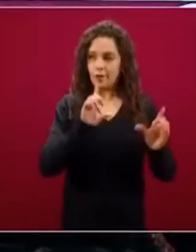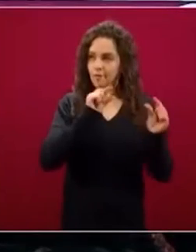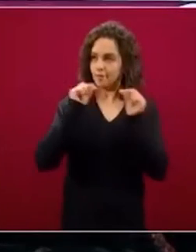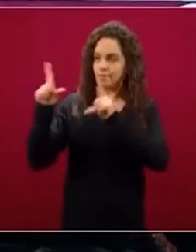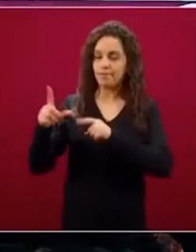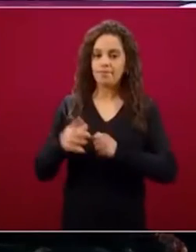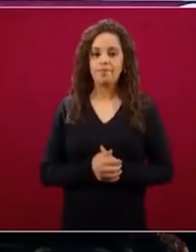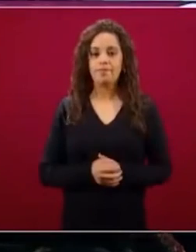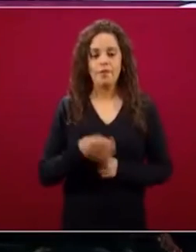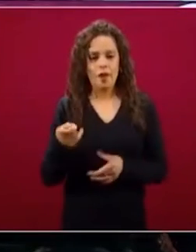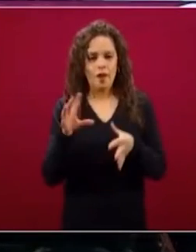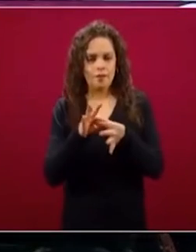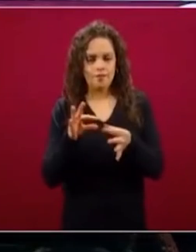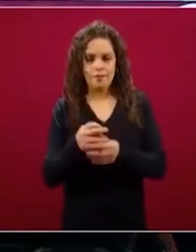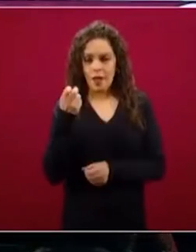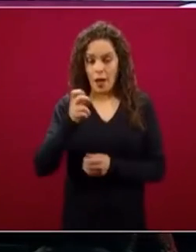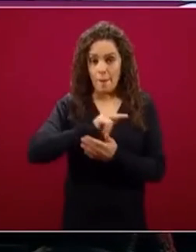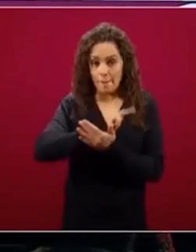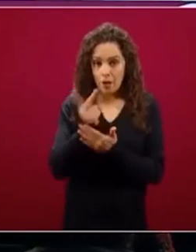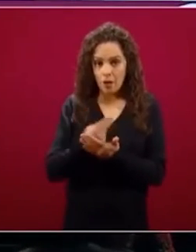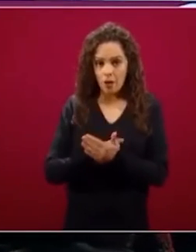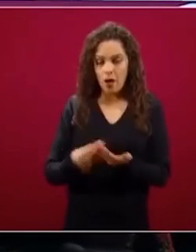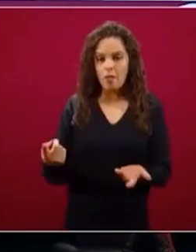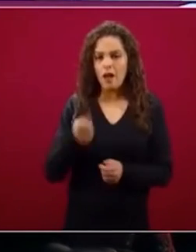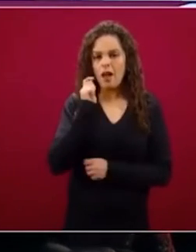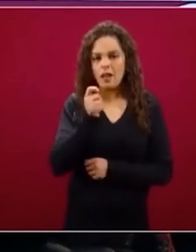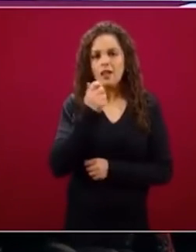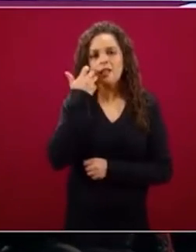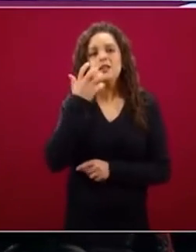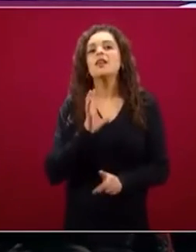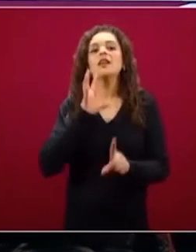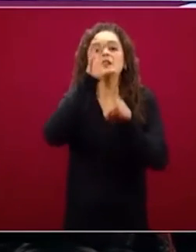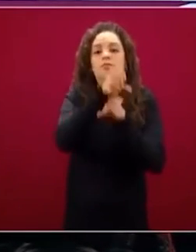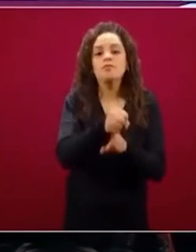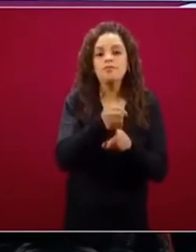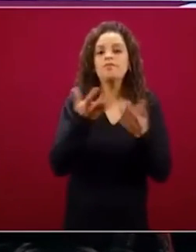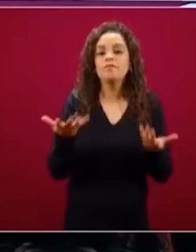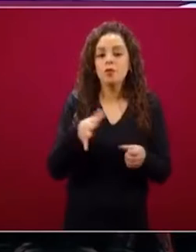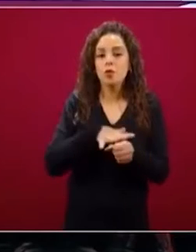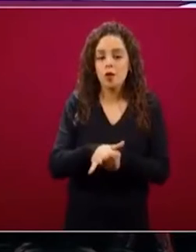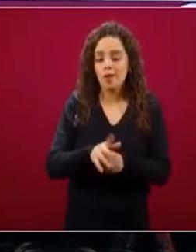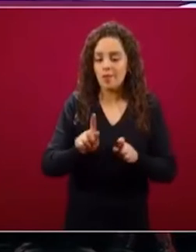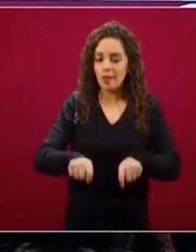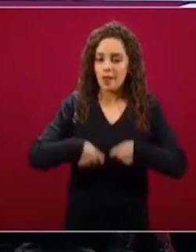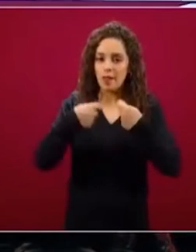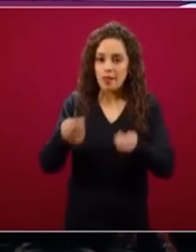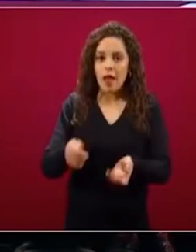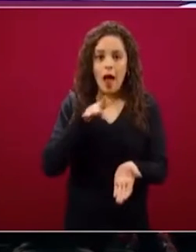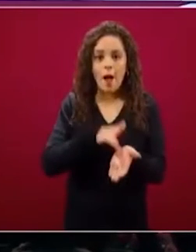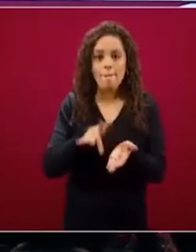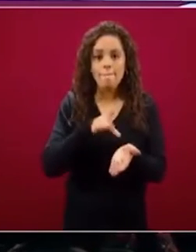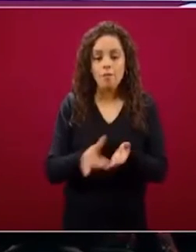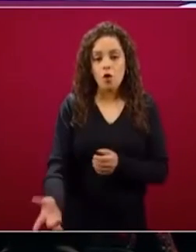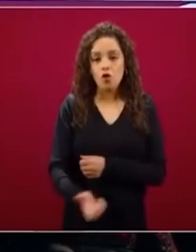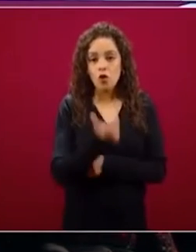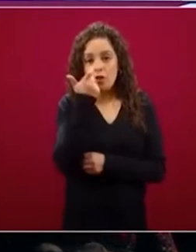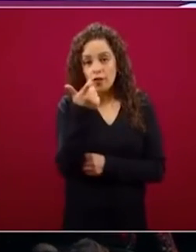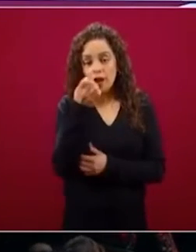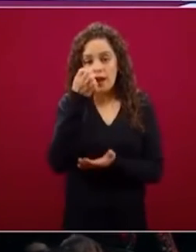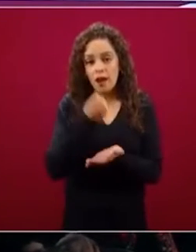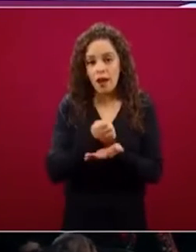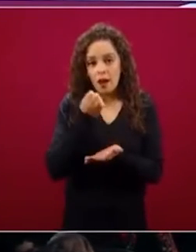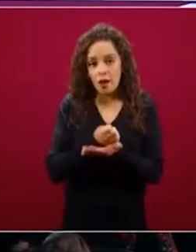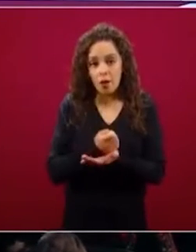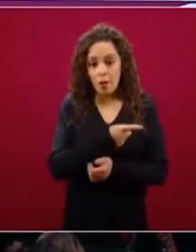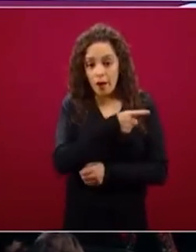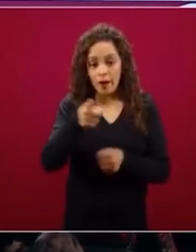Este programa tiene como objetivo proporcionar liquidez, apoyo económico antes de las siembras a los